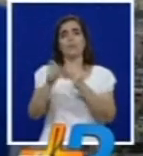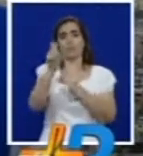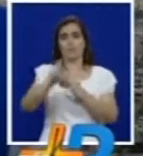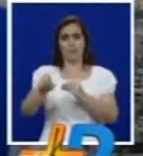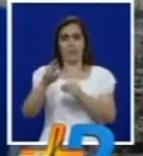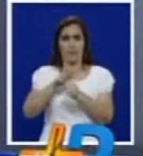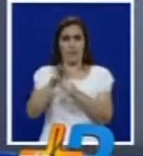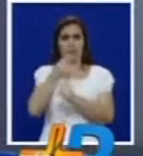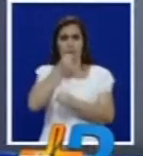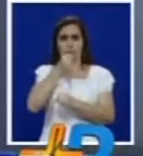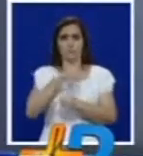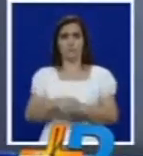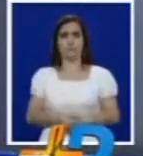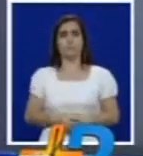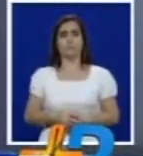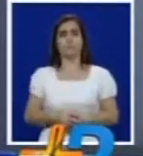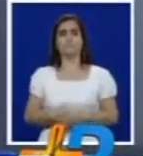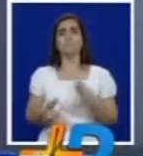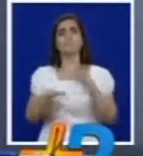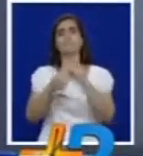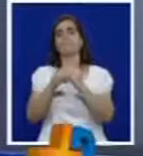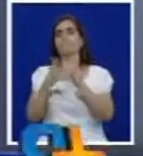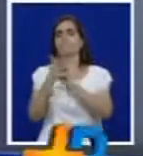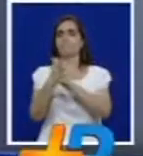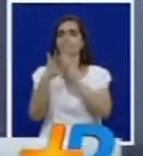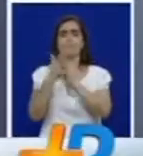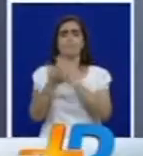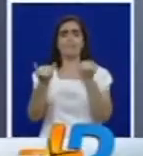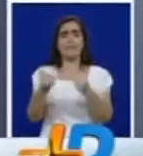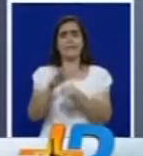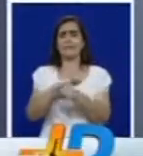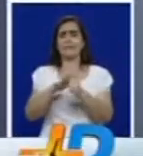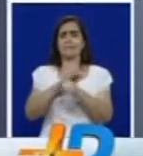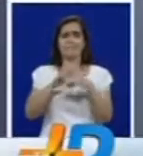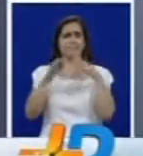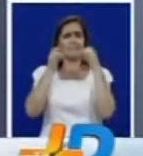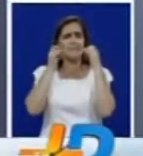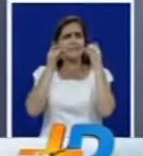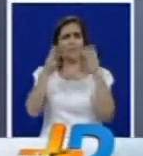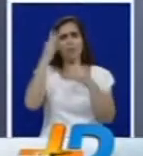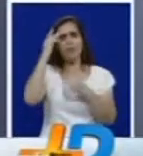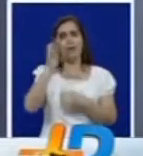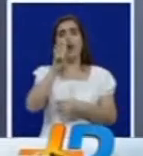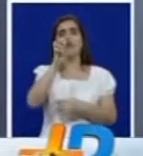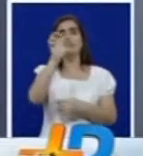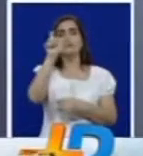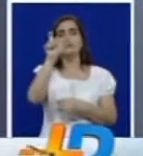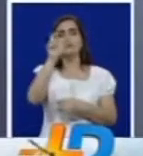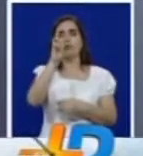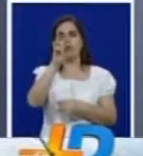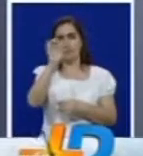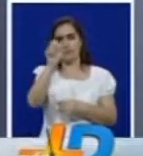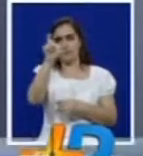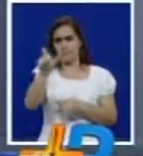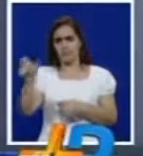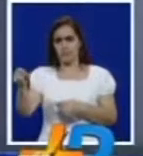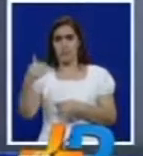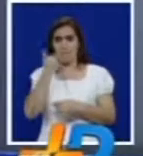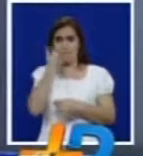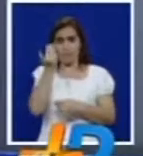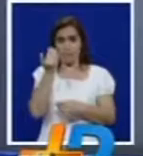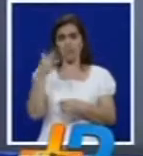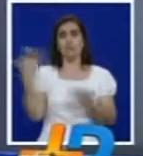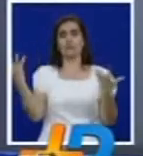la región, en Noticia. Una dramática situación. Enfrentan cerca de 80 adultos mayores de Cali que desde hace una semana permanecen